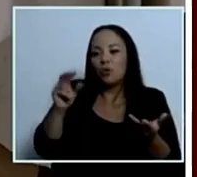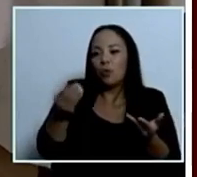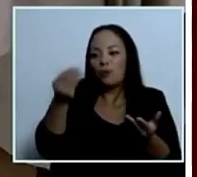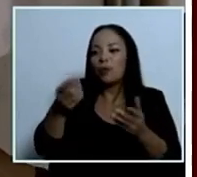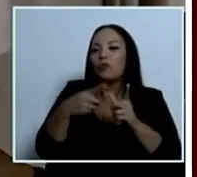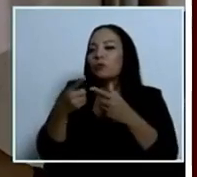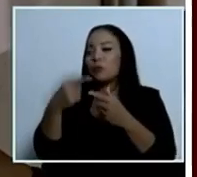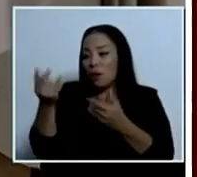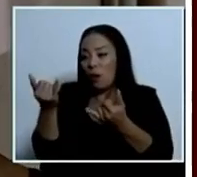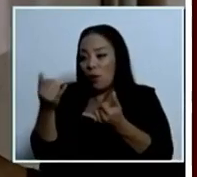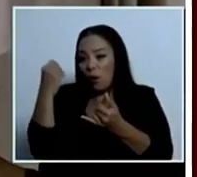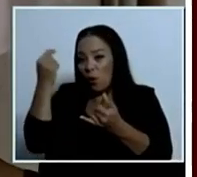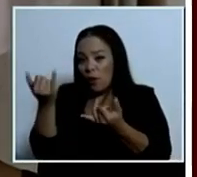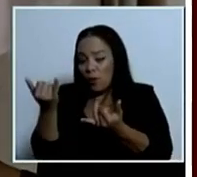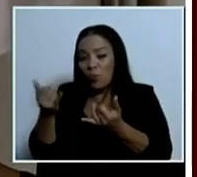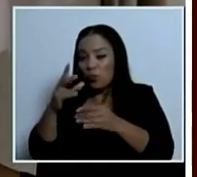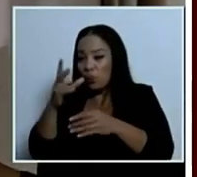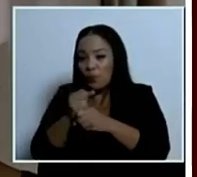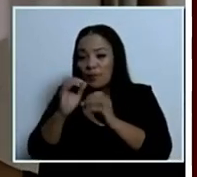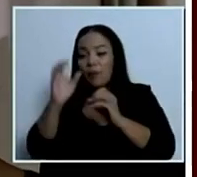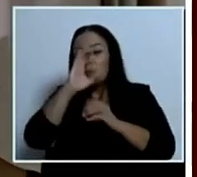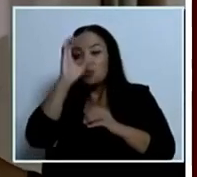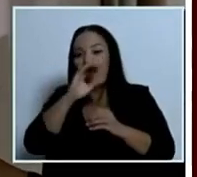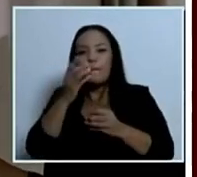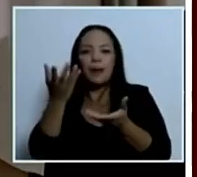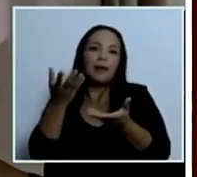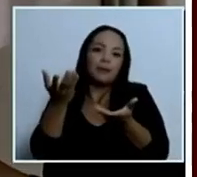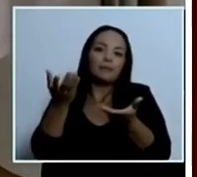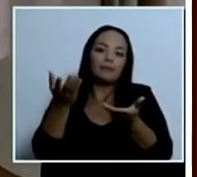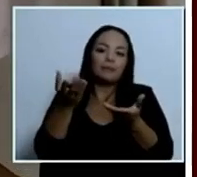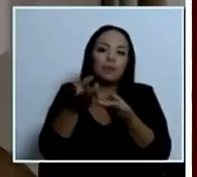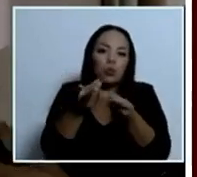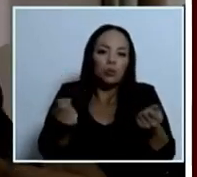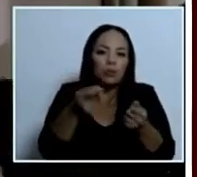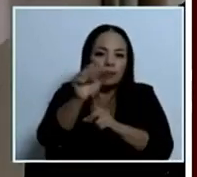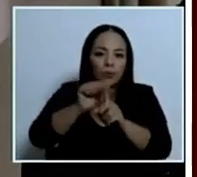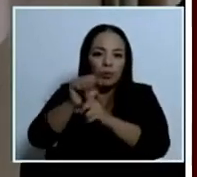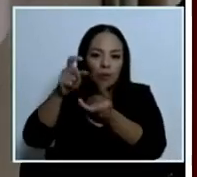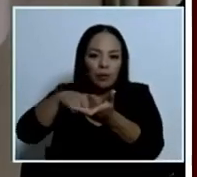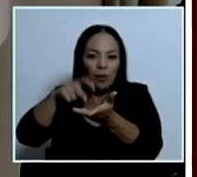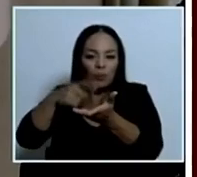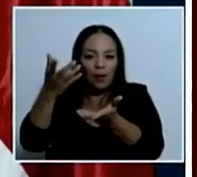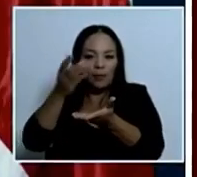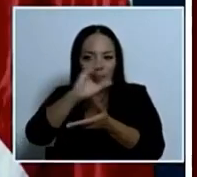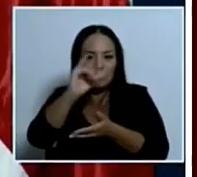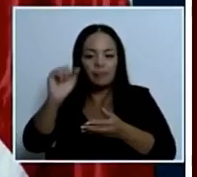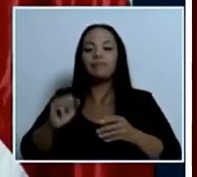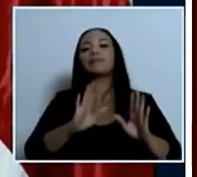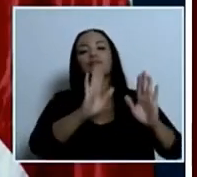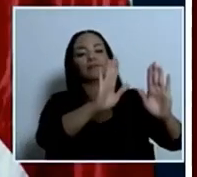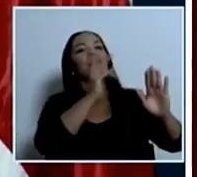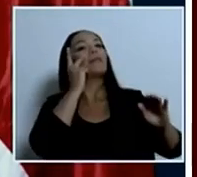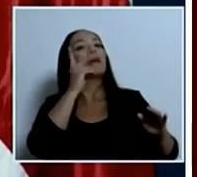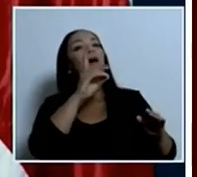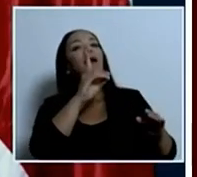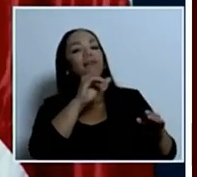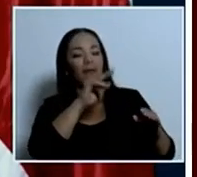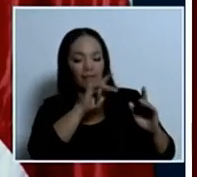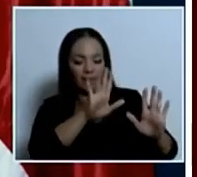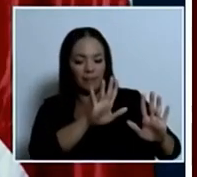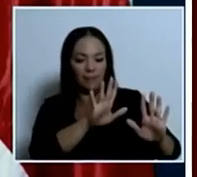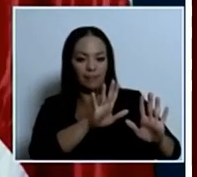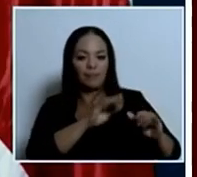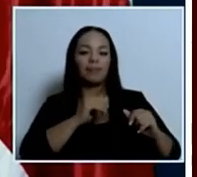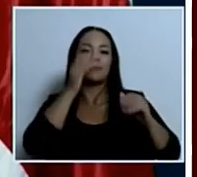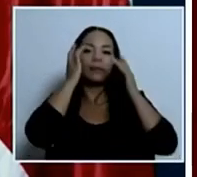se va a hacer ningún tipo de búsqueda de solución para la deuda del estado pero don david el tema está judicializado yo no sé si mis abogados me